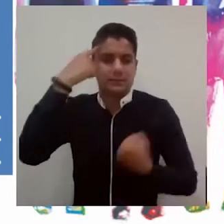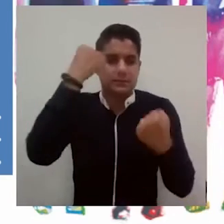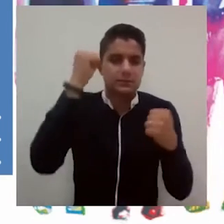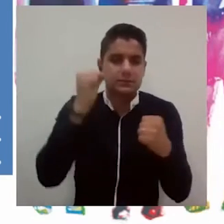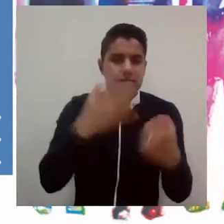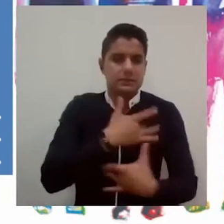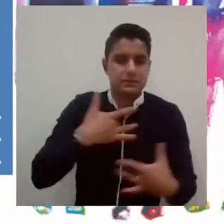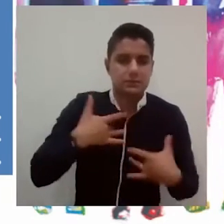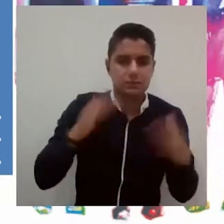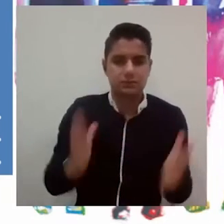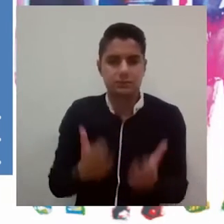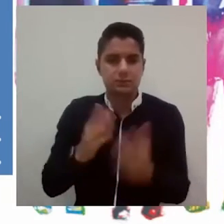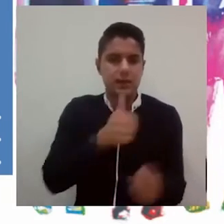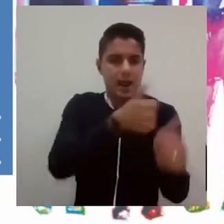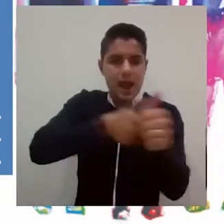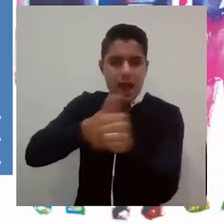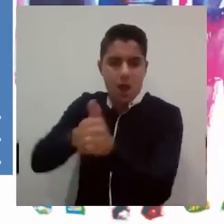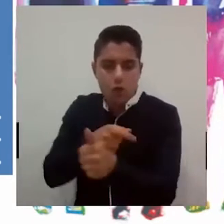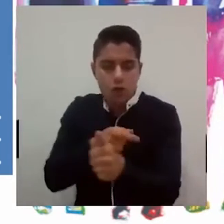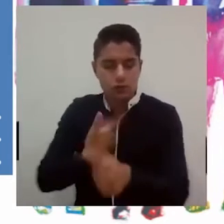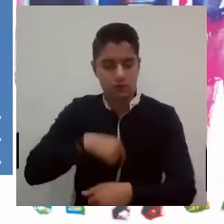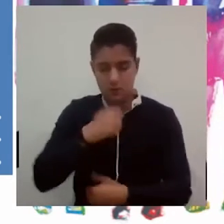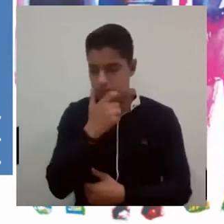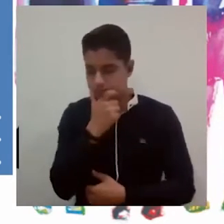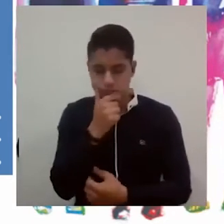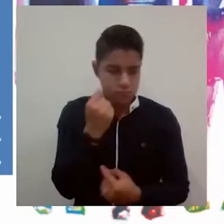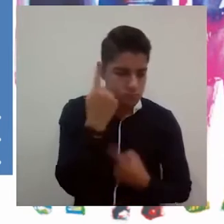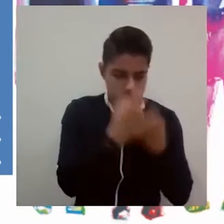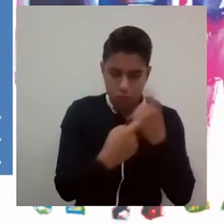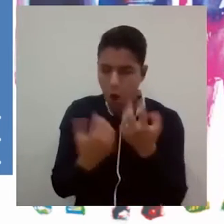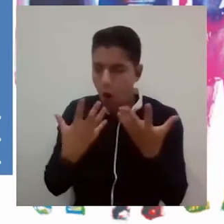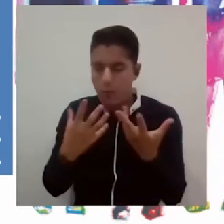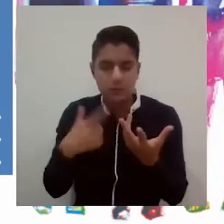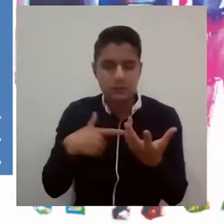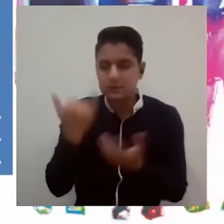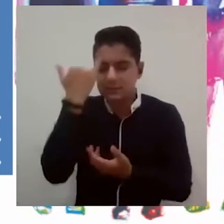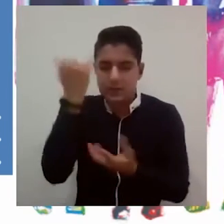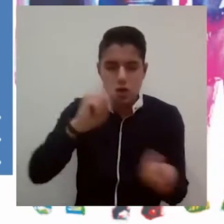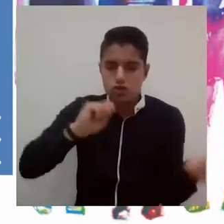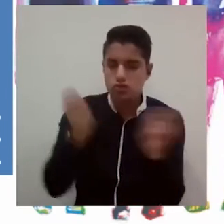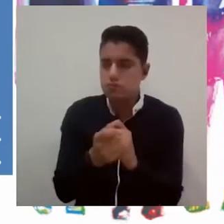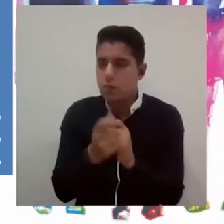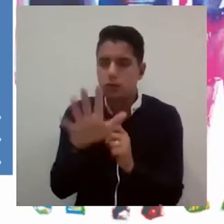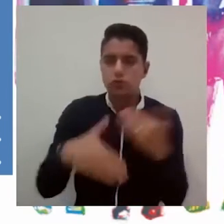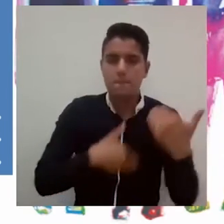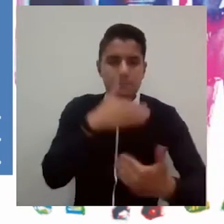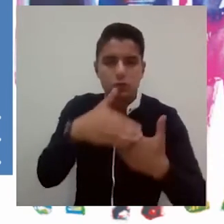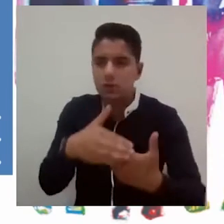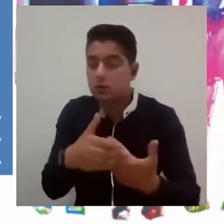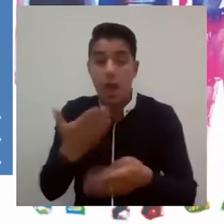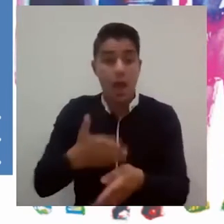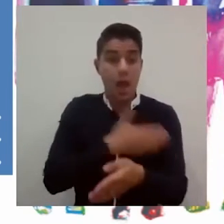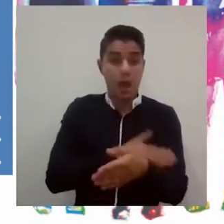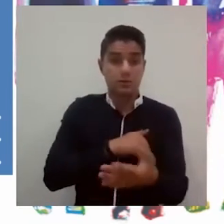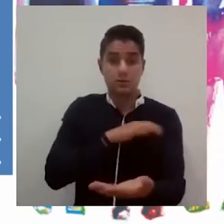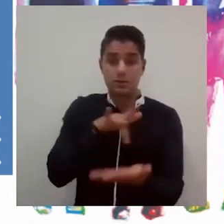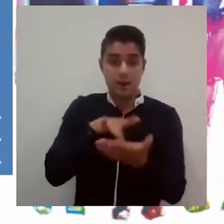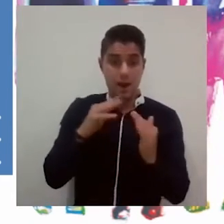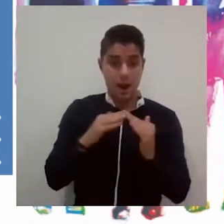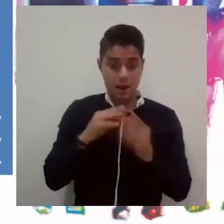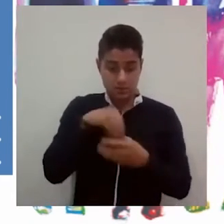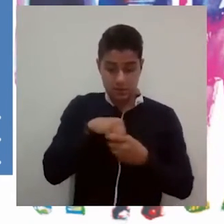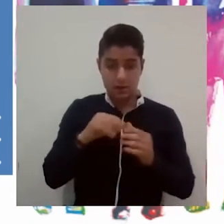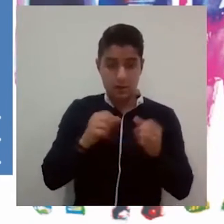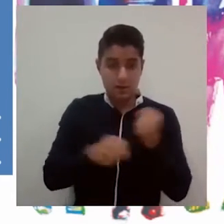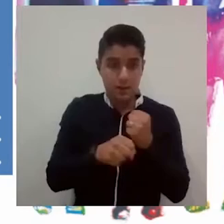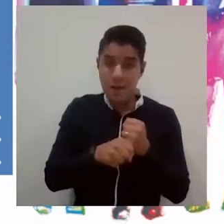y el bienestar de todos y cada uno de ellos. Por eso, pudimos rápidamente reinventar una serie de procesos que antes nos impedían